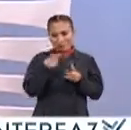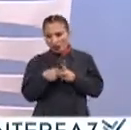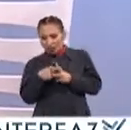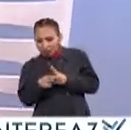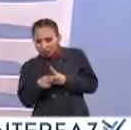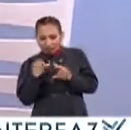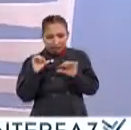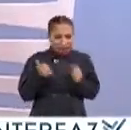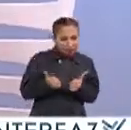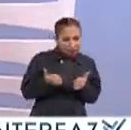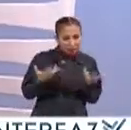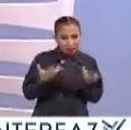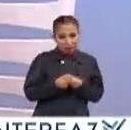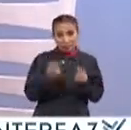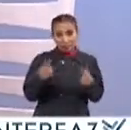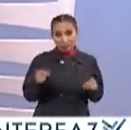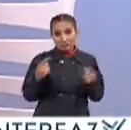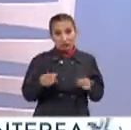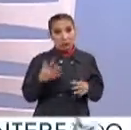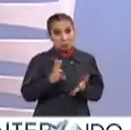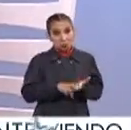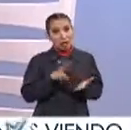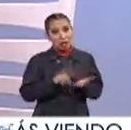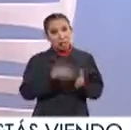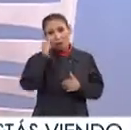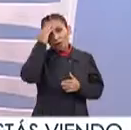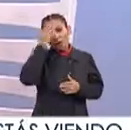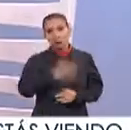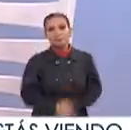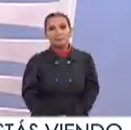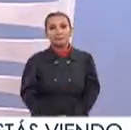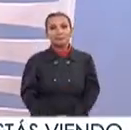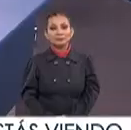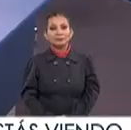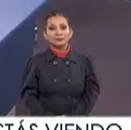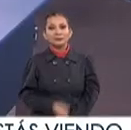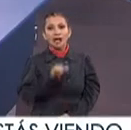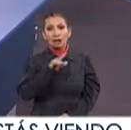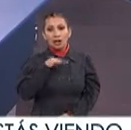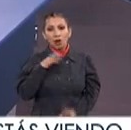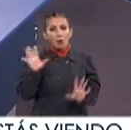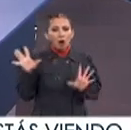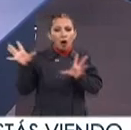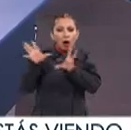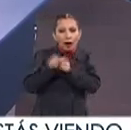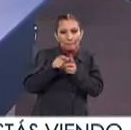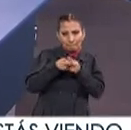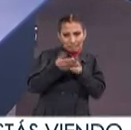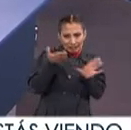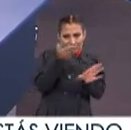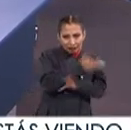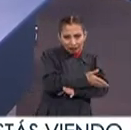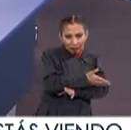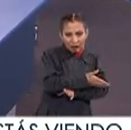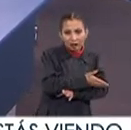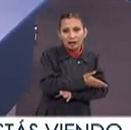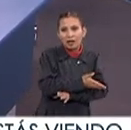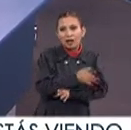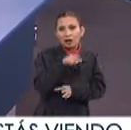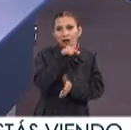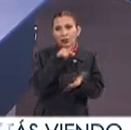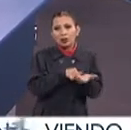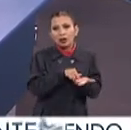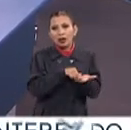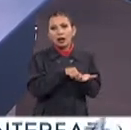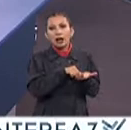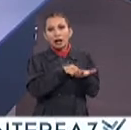matemáticas El arte Por supuesto La música Así que vale la pena conocerla Bueno Ana Cris Y retomando con el inicio De este espacio